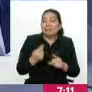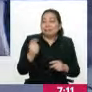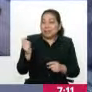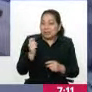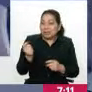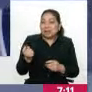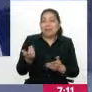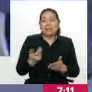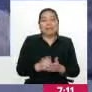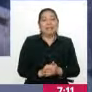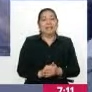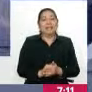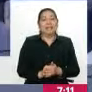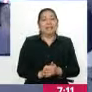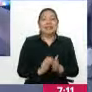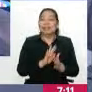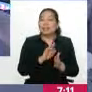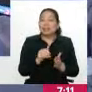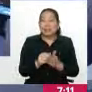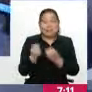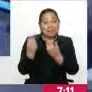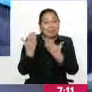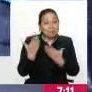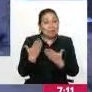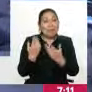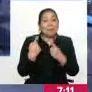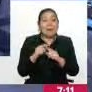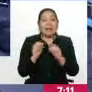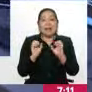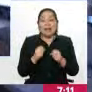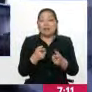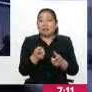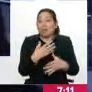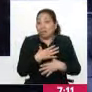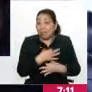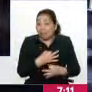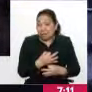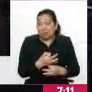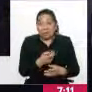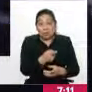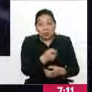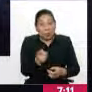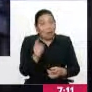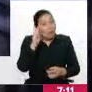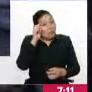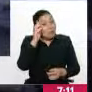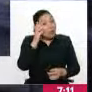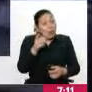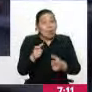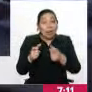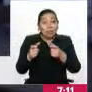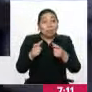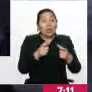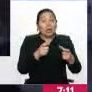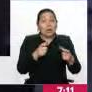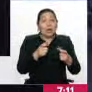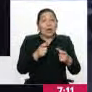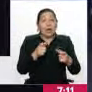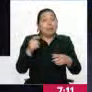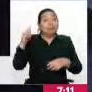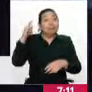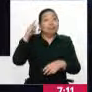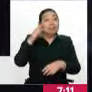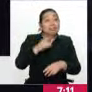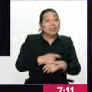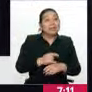Y bueno, ahí está toda la información para aquellos que estén interesados en formarse como futuros controladores de tránsito